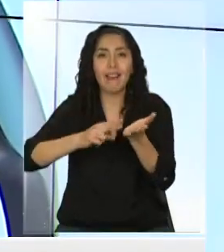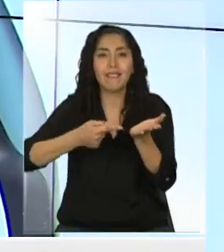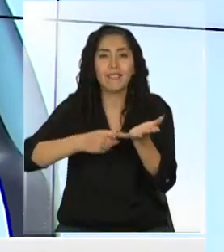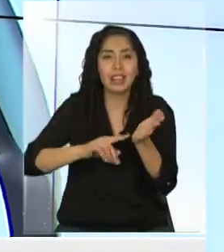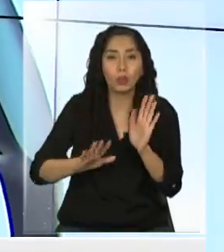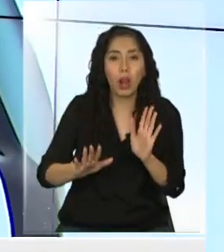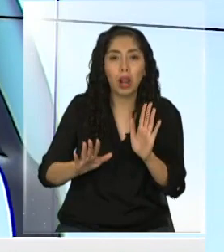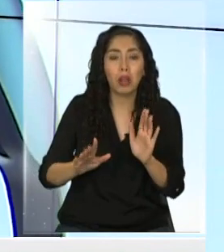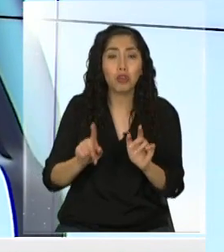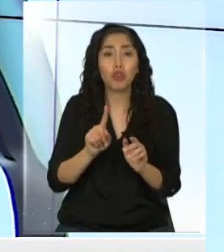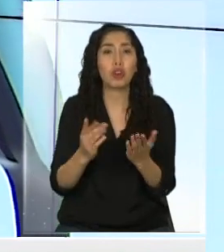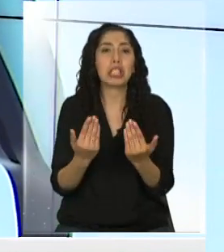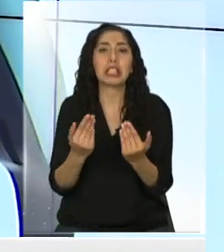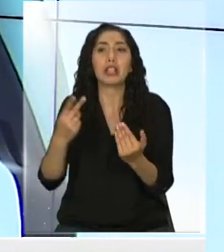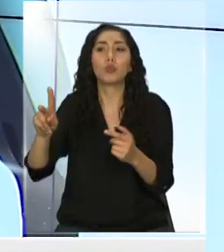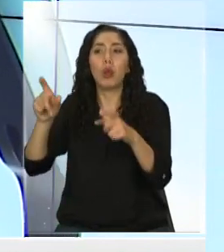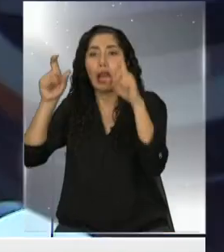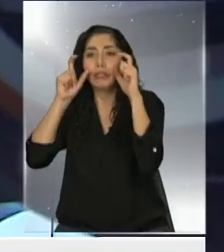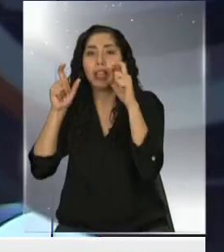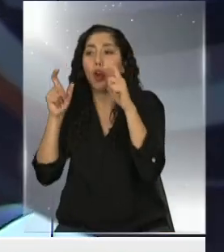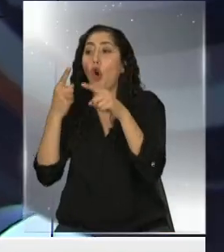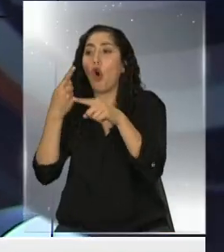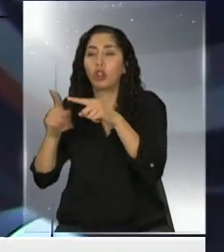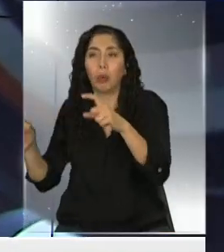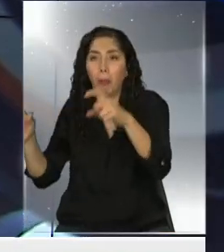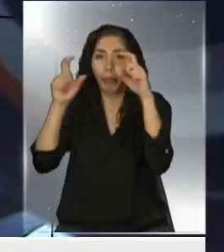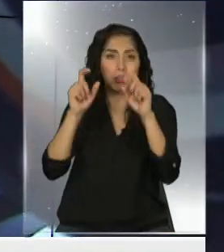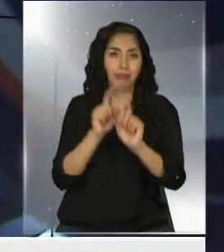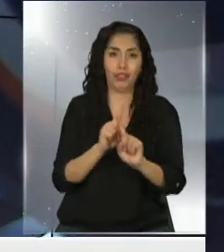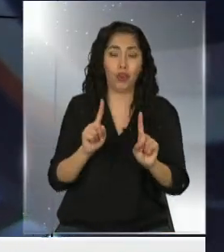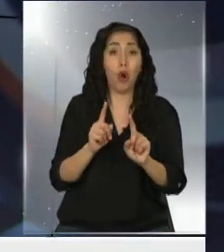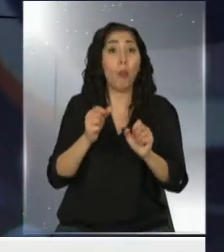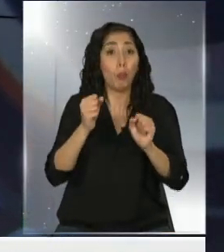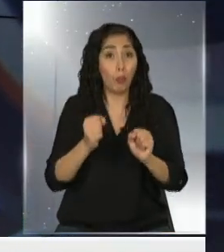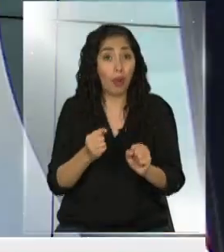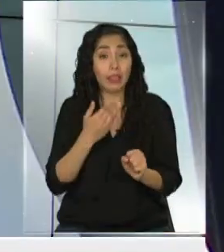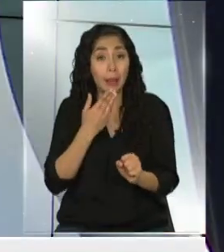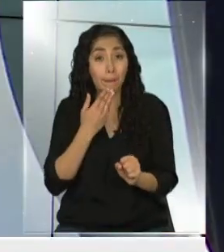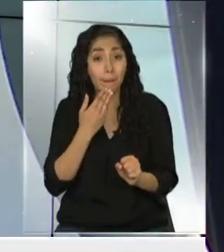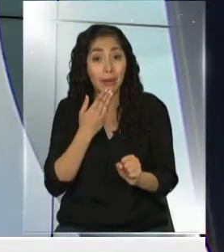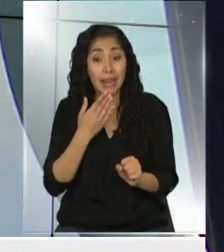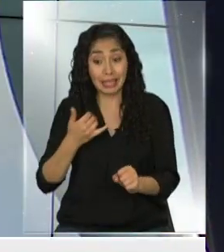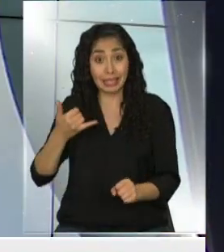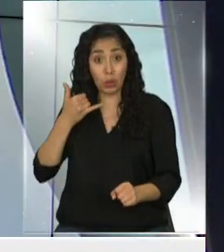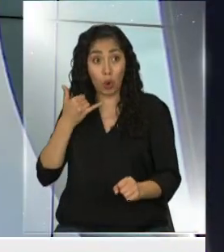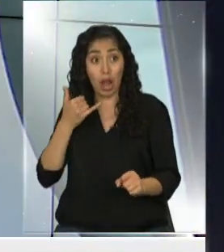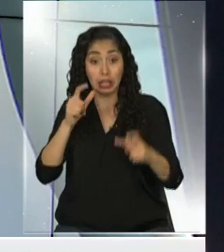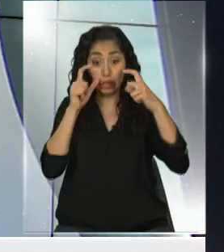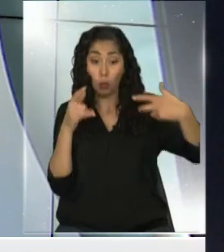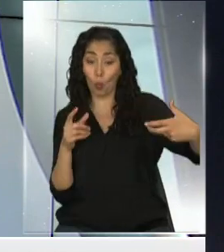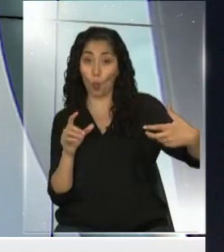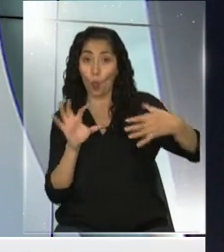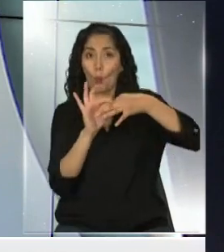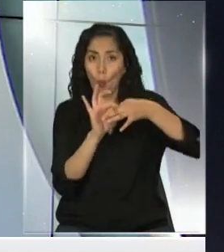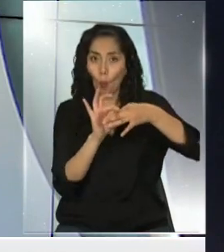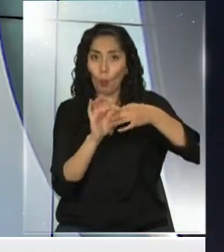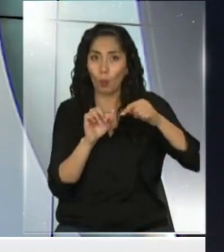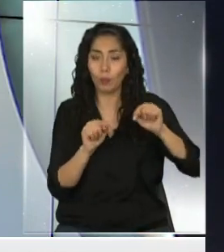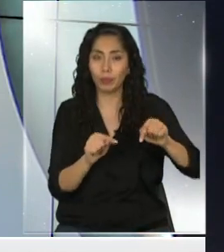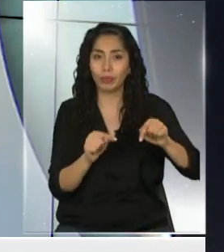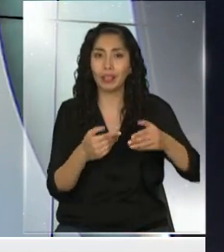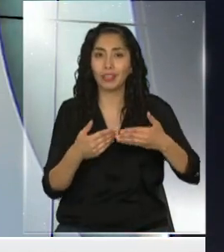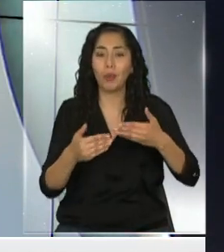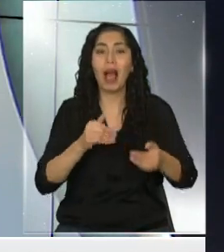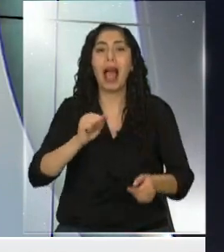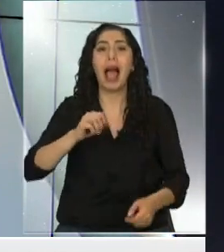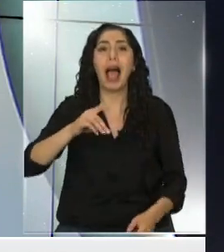sus gafas, sus anteojos. Tiene conexión Bluetooth con los teléfonos por ahora del sistema operativo Android